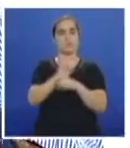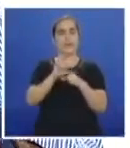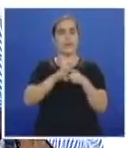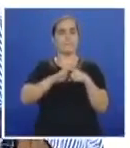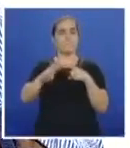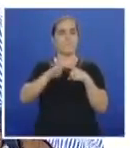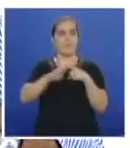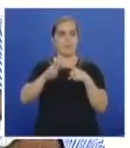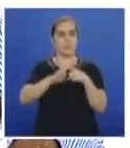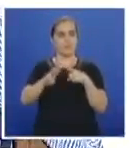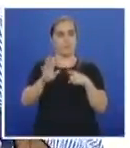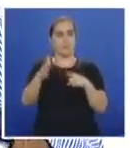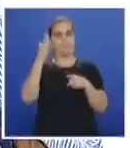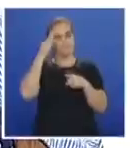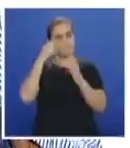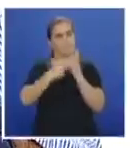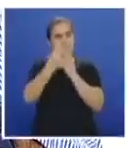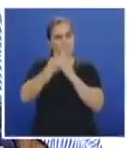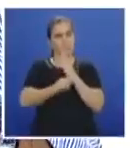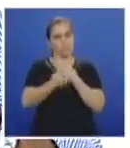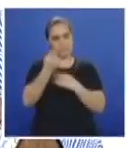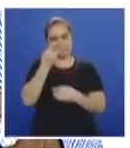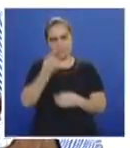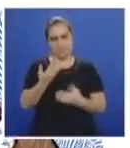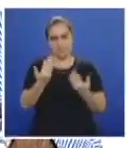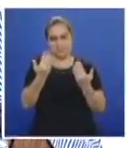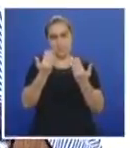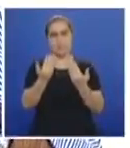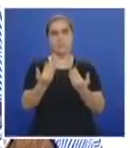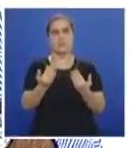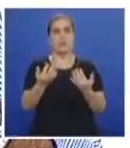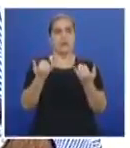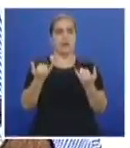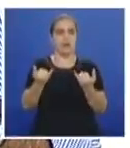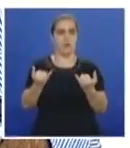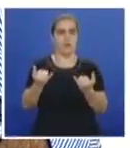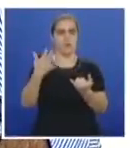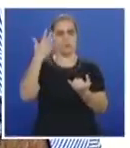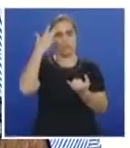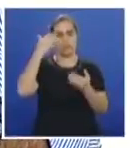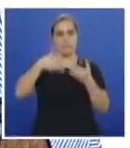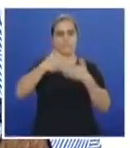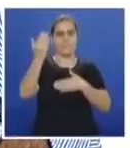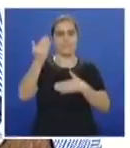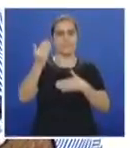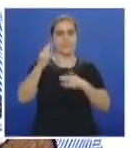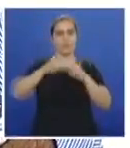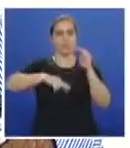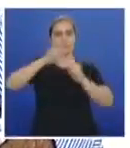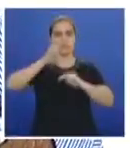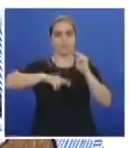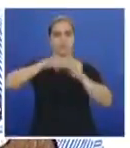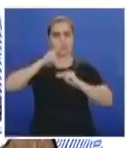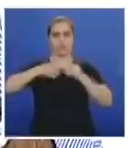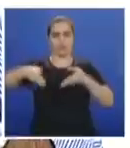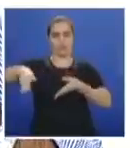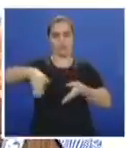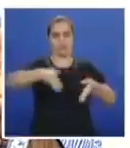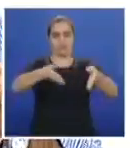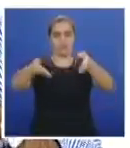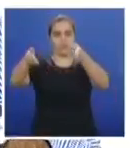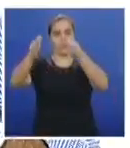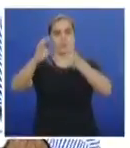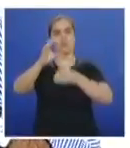a hacer un proyecto muy interesante y máximo ahora que se inició el corredor verde donde podemos tener un tren de